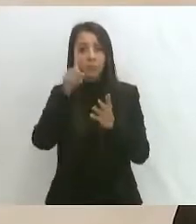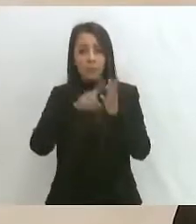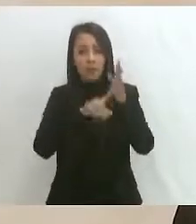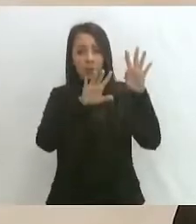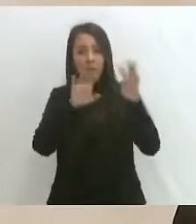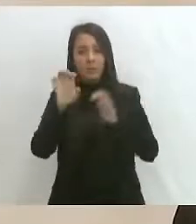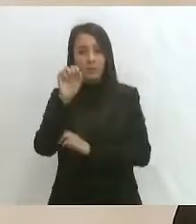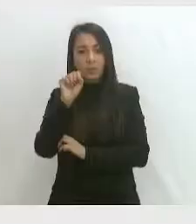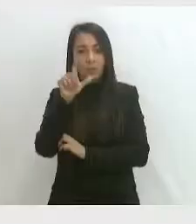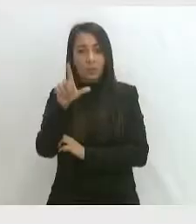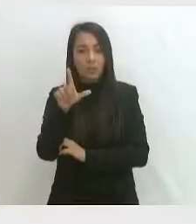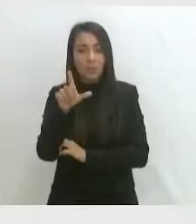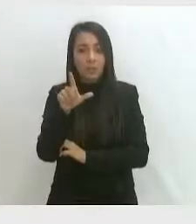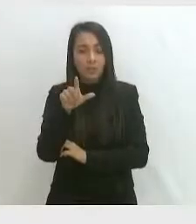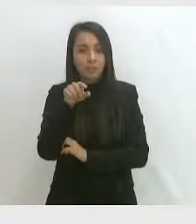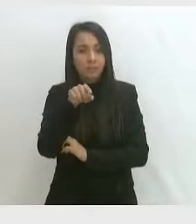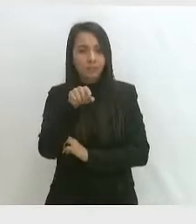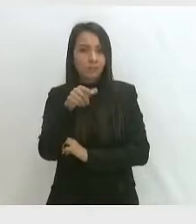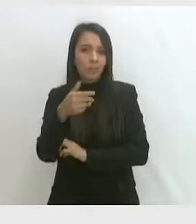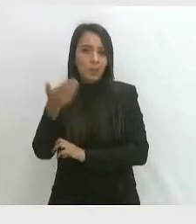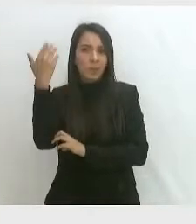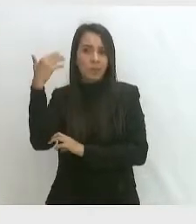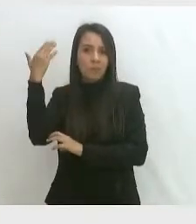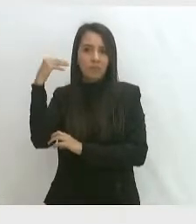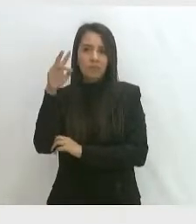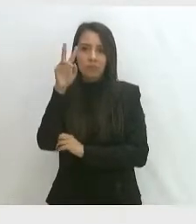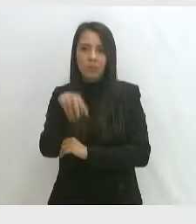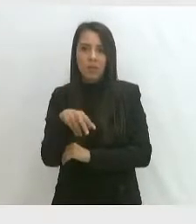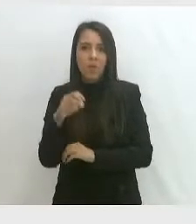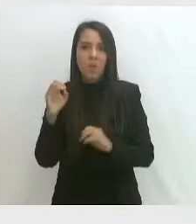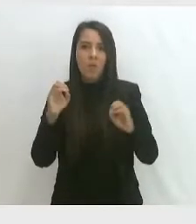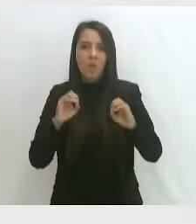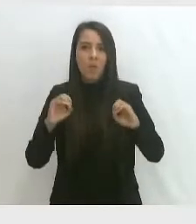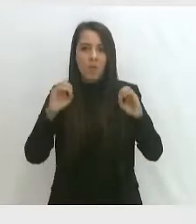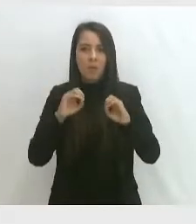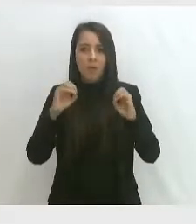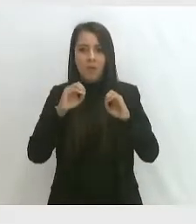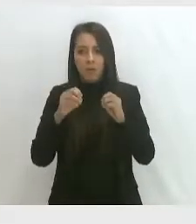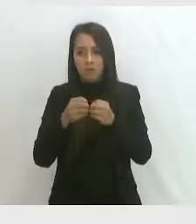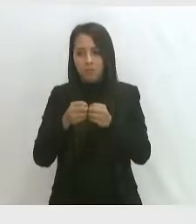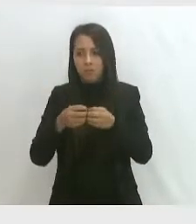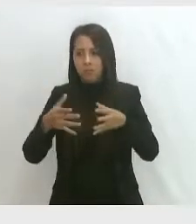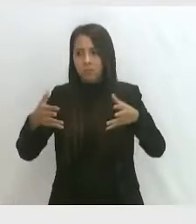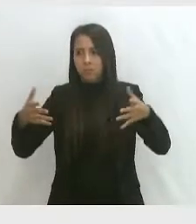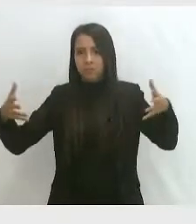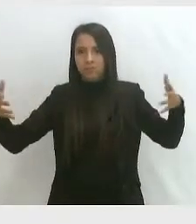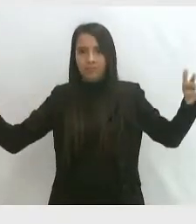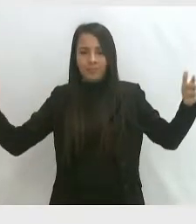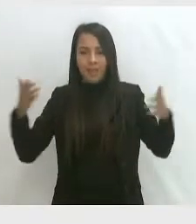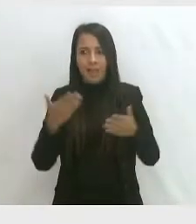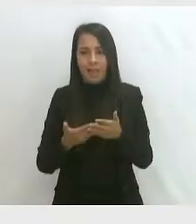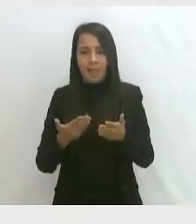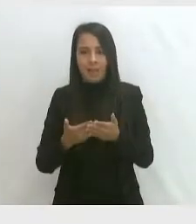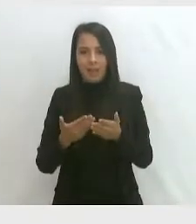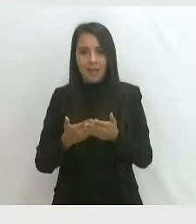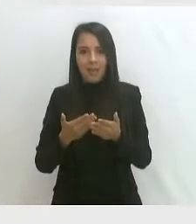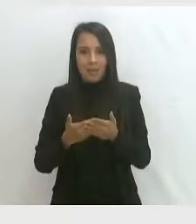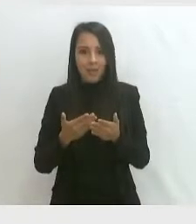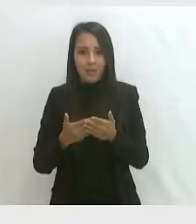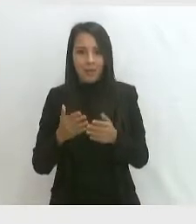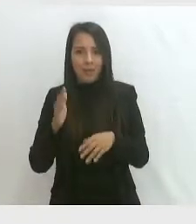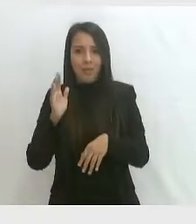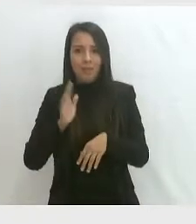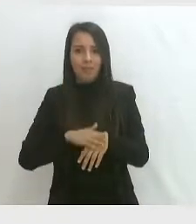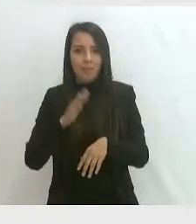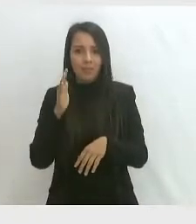En ese entonces, obviamente no había crecido la mancha urbana como hoy en día, y eso es lo que nos está